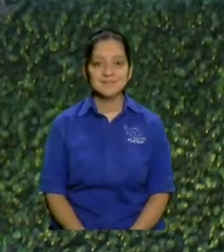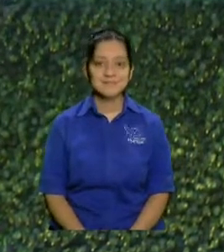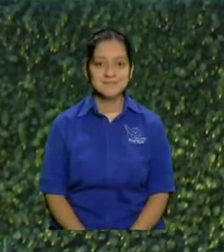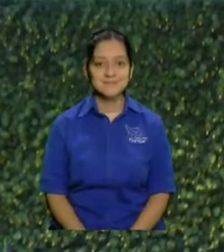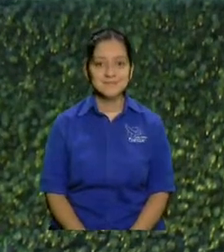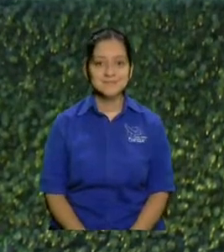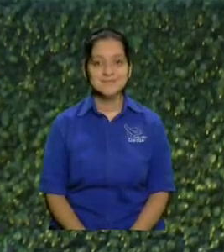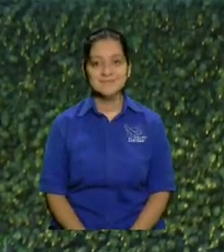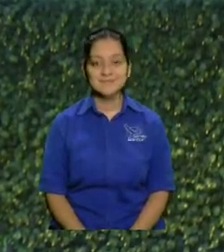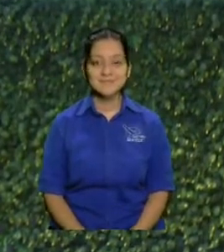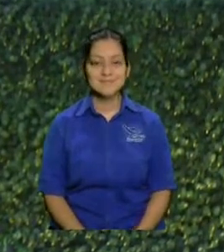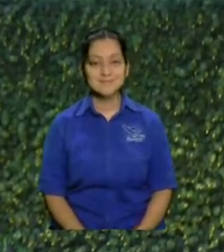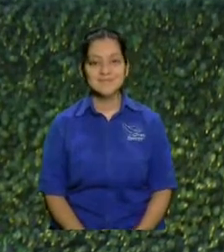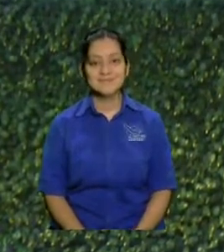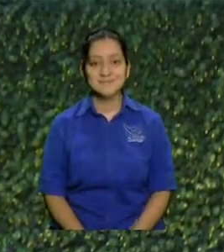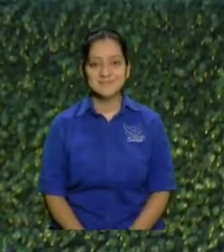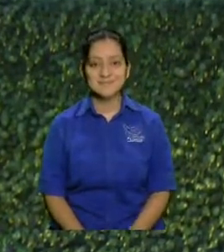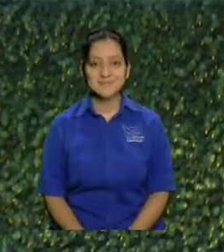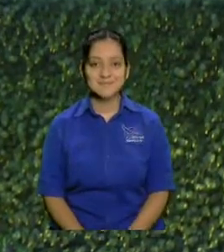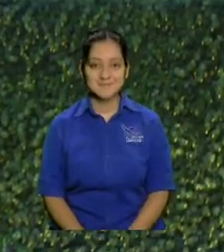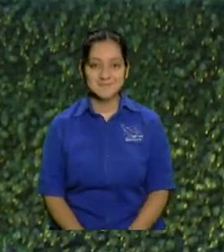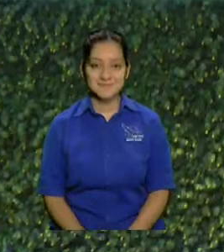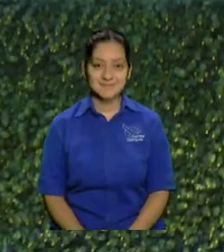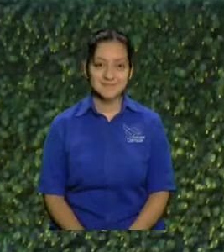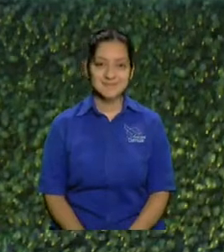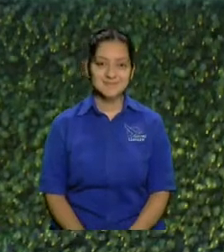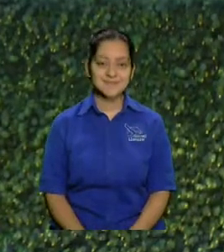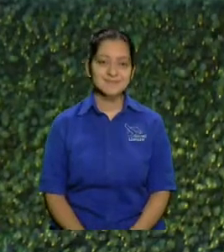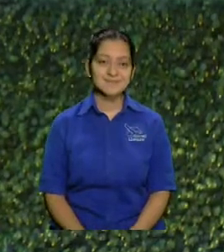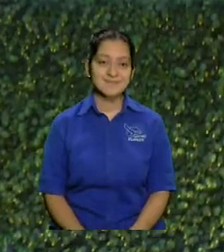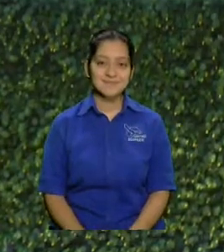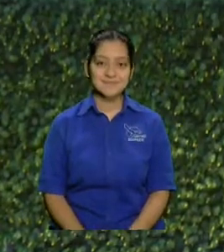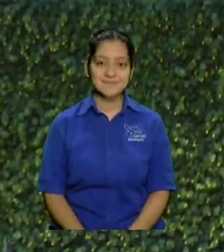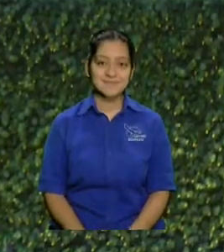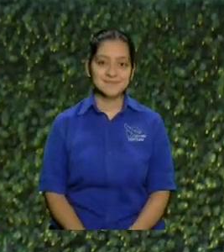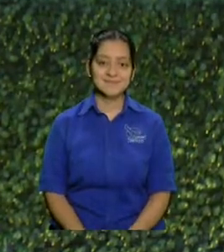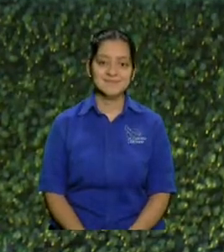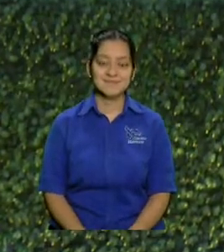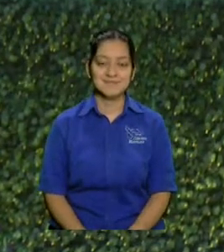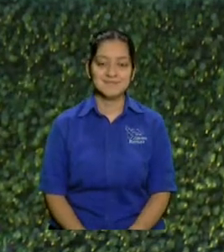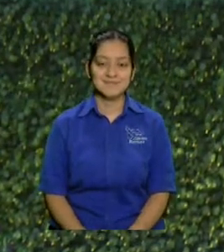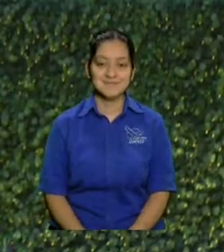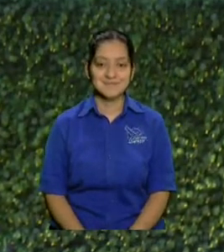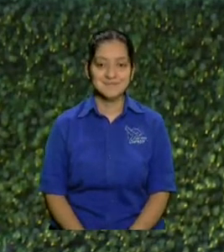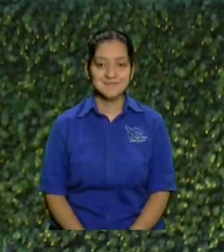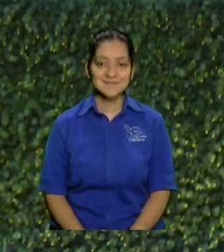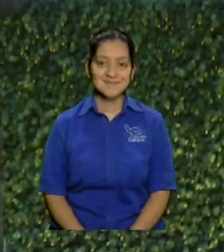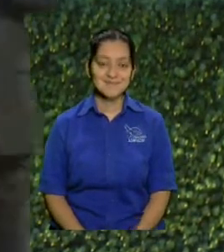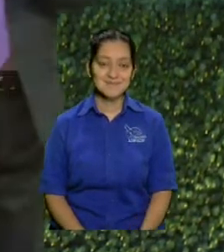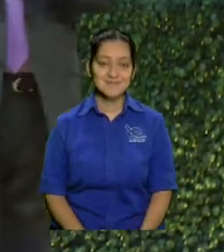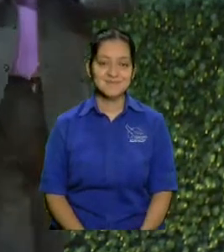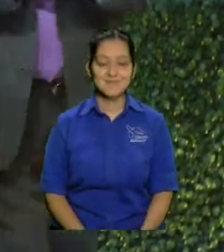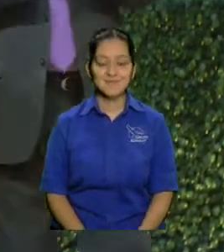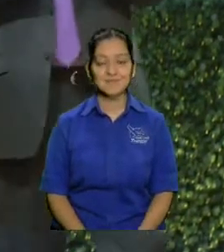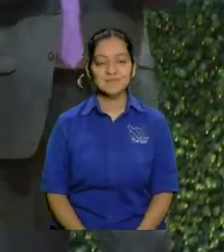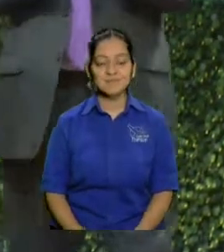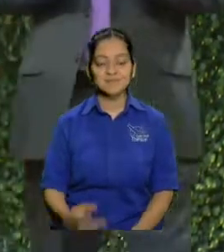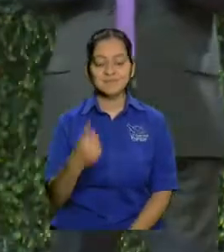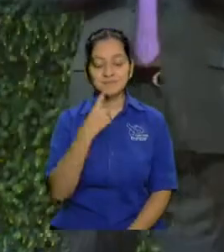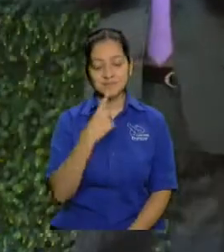mejor lo quito lo quito es un loco chiquito pero mire pues dice que